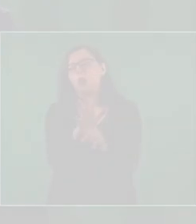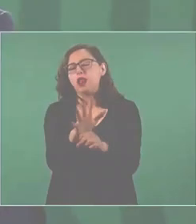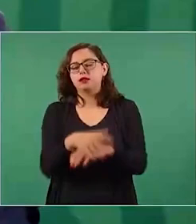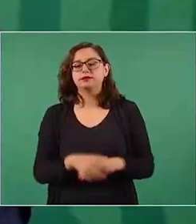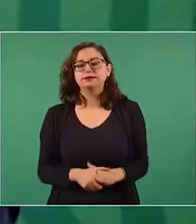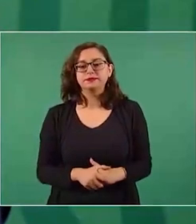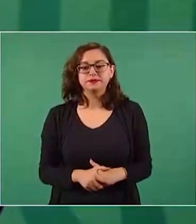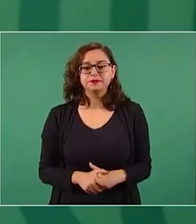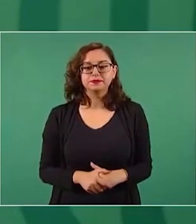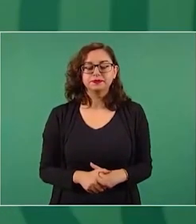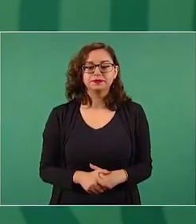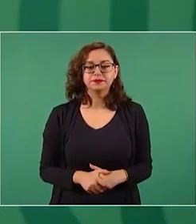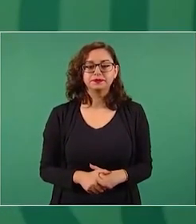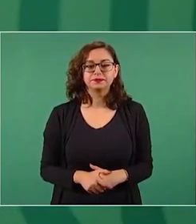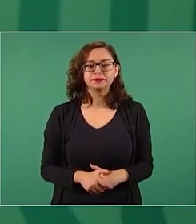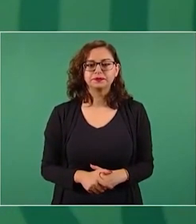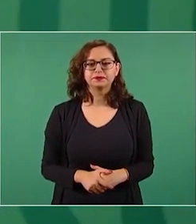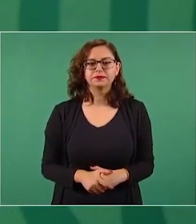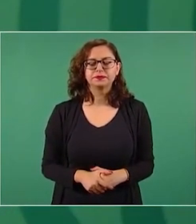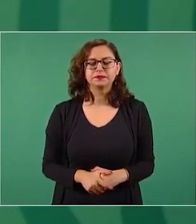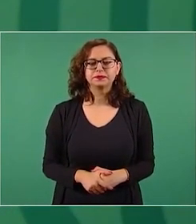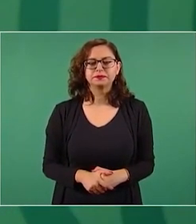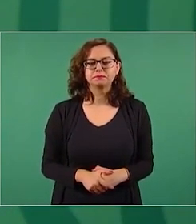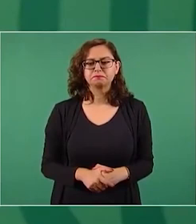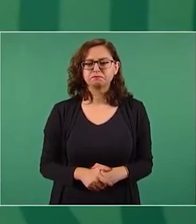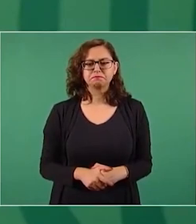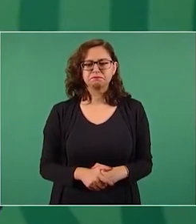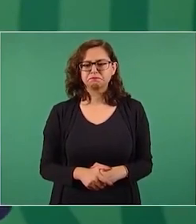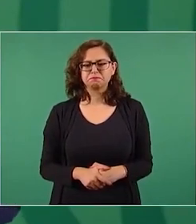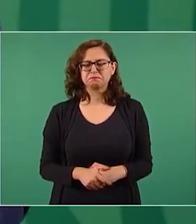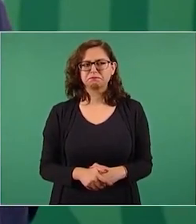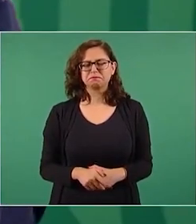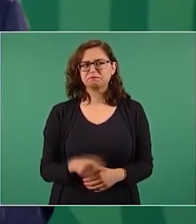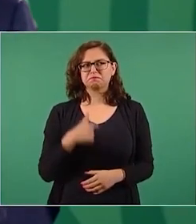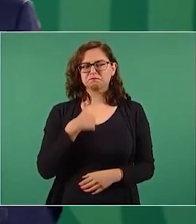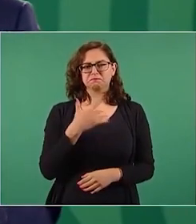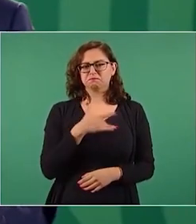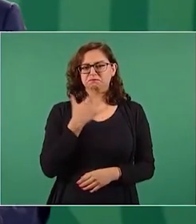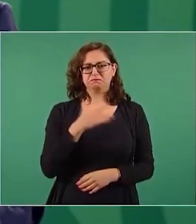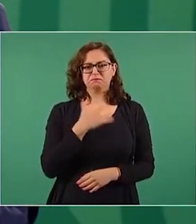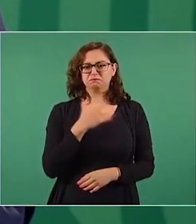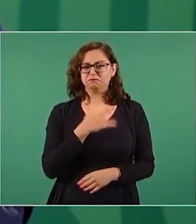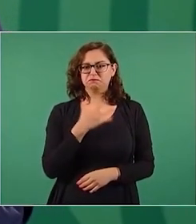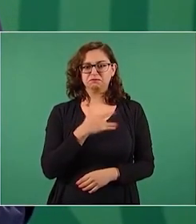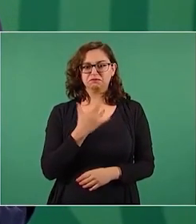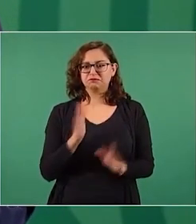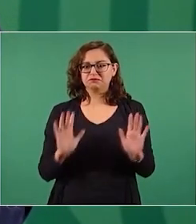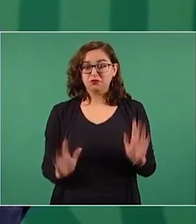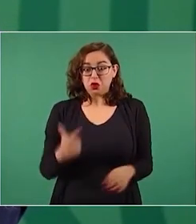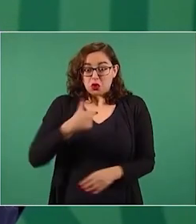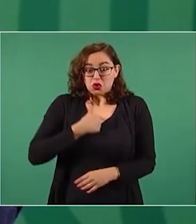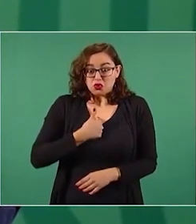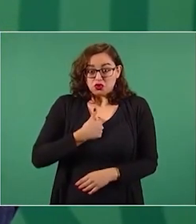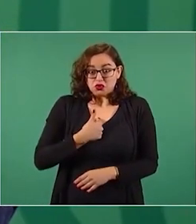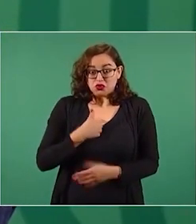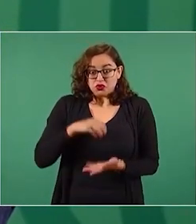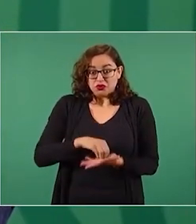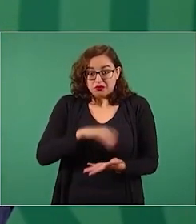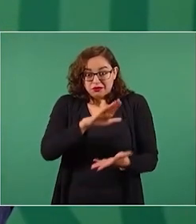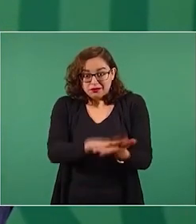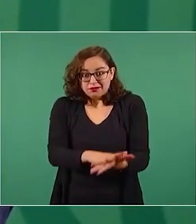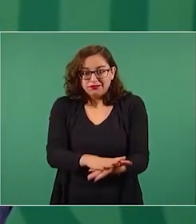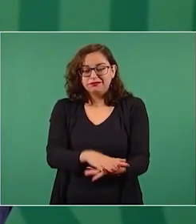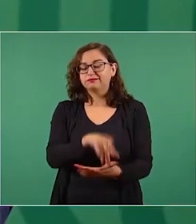No puedo hablar sobre eso, eso lo dirá la